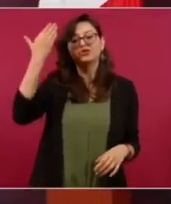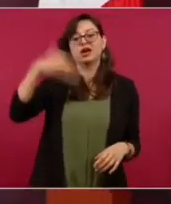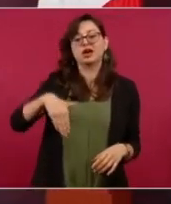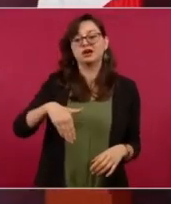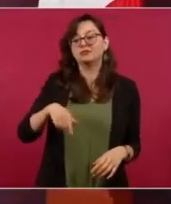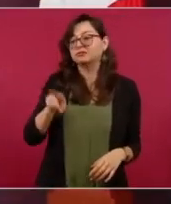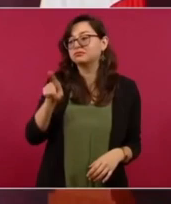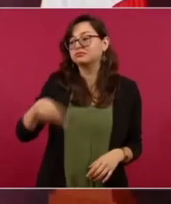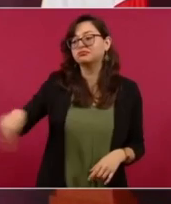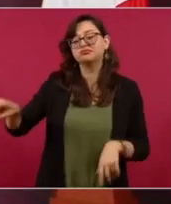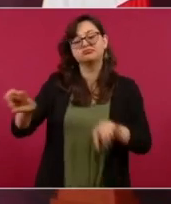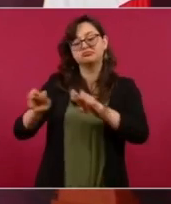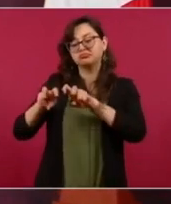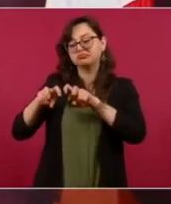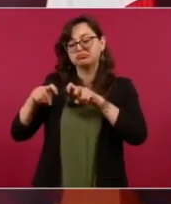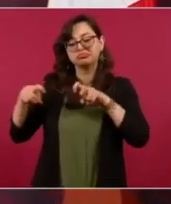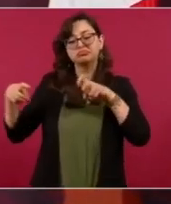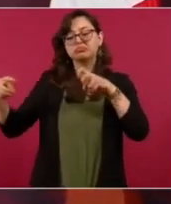autónomos